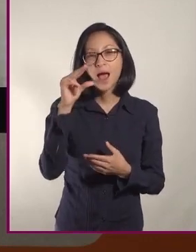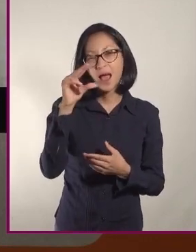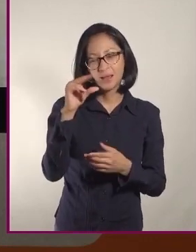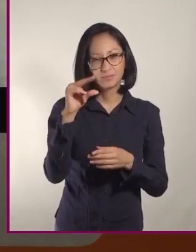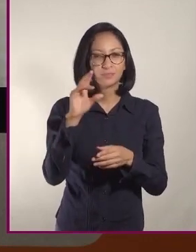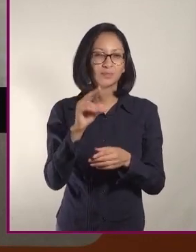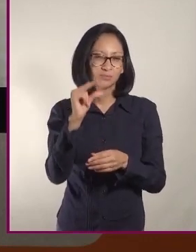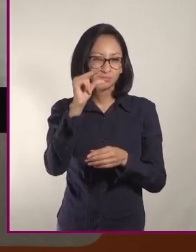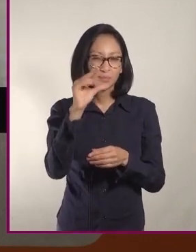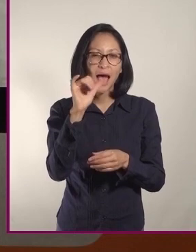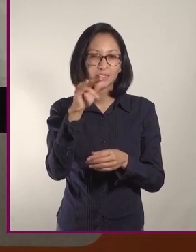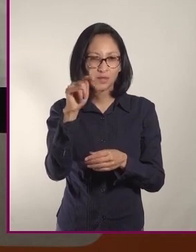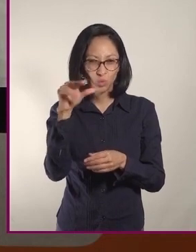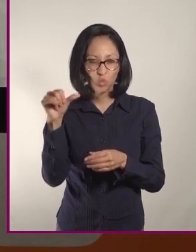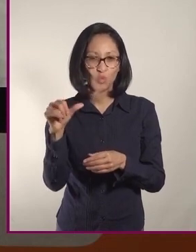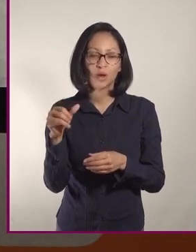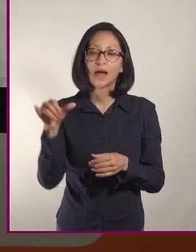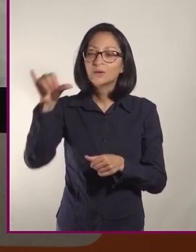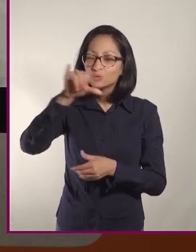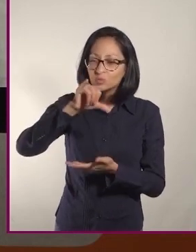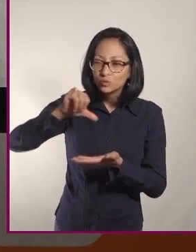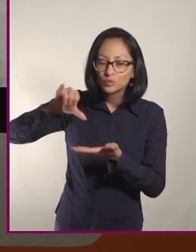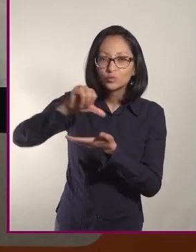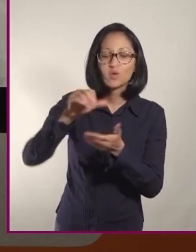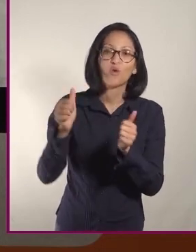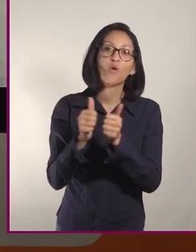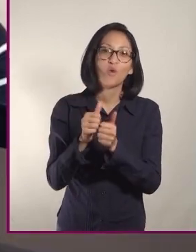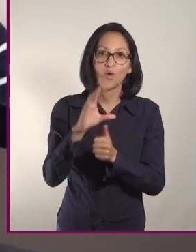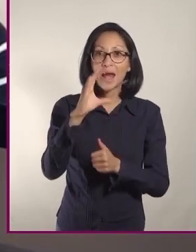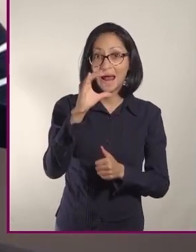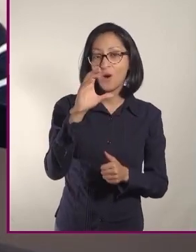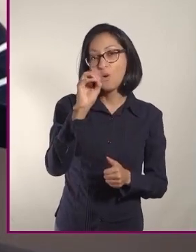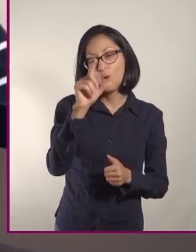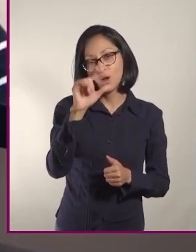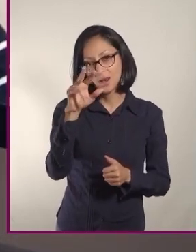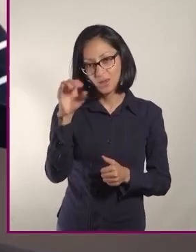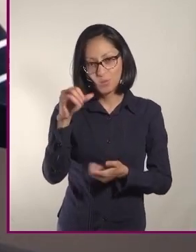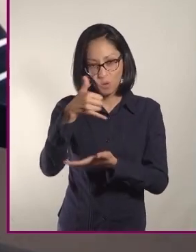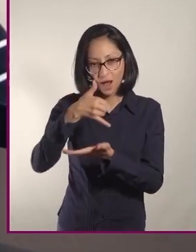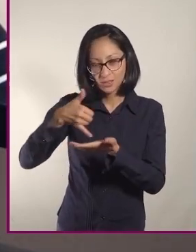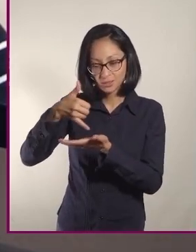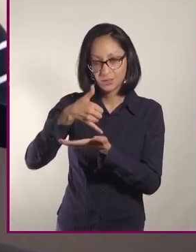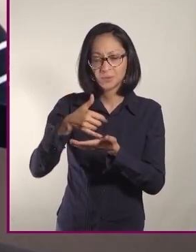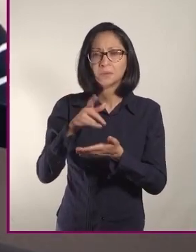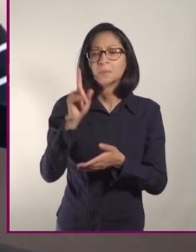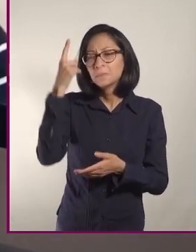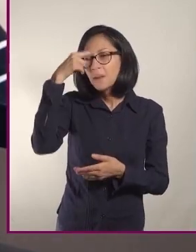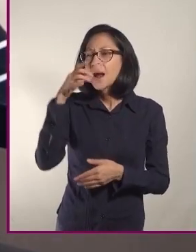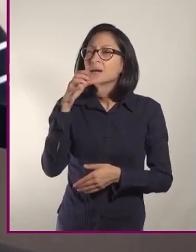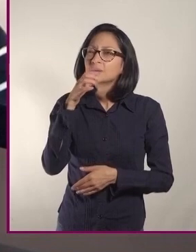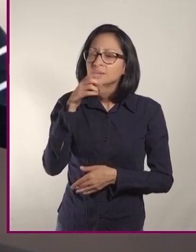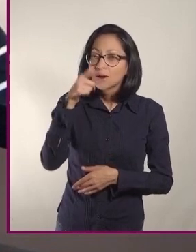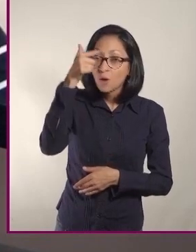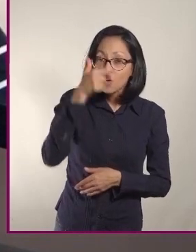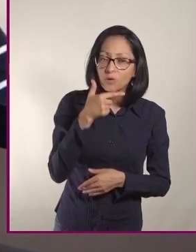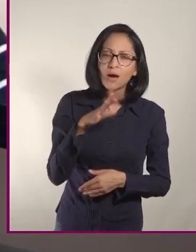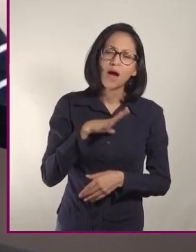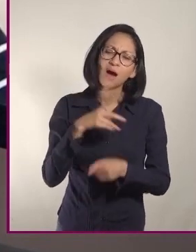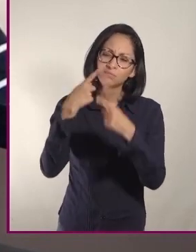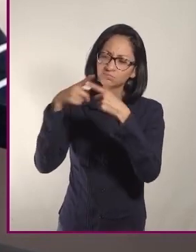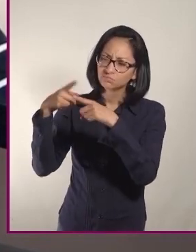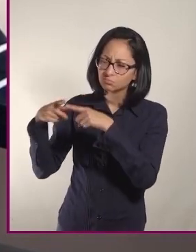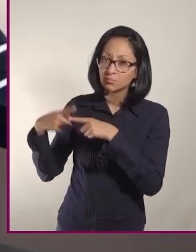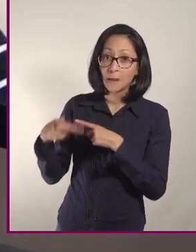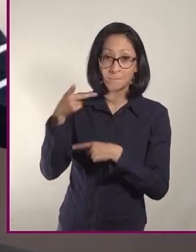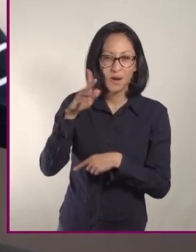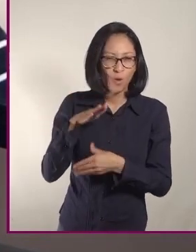igual aderezado, como ya dijimos, con aceite de oliva. Para cenas, pues tienen también varios platillos de cena, pero